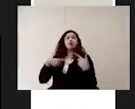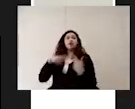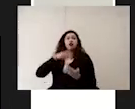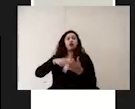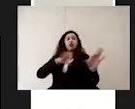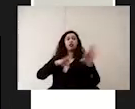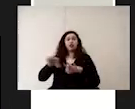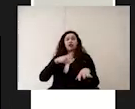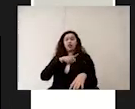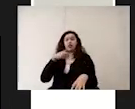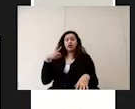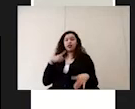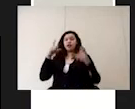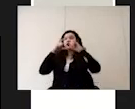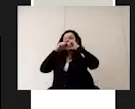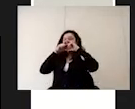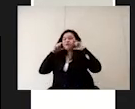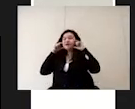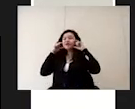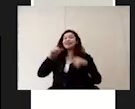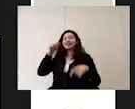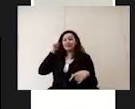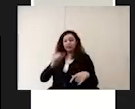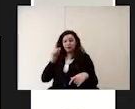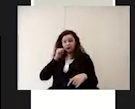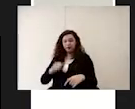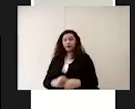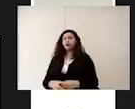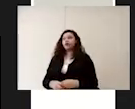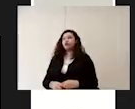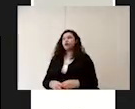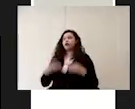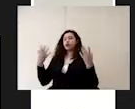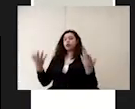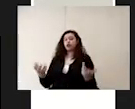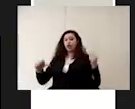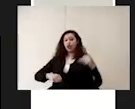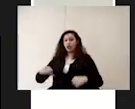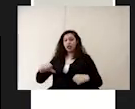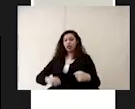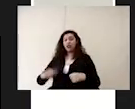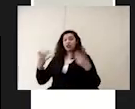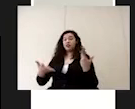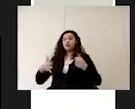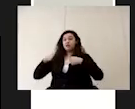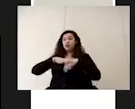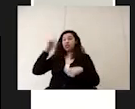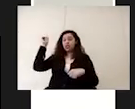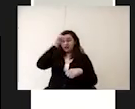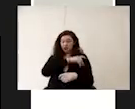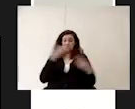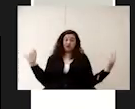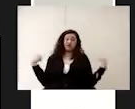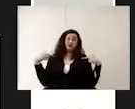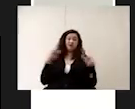mantener el cubrebocas en todo momento esta actividad puede resultar más difícil para los docentes que